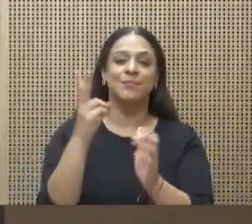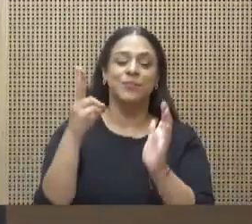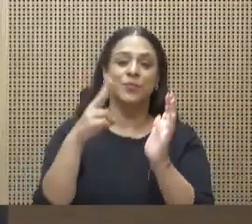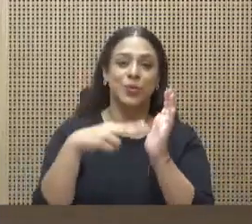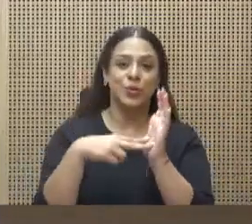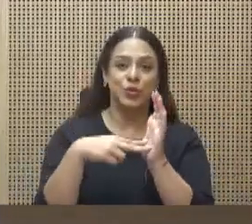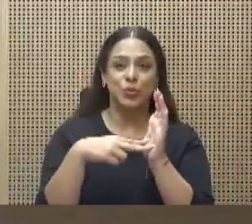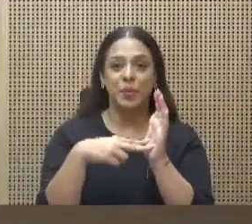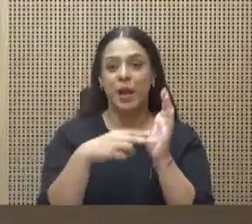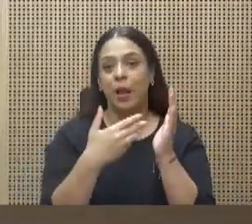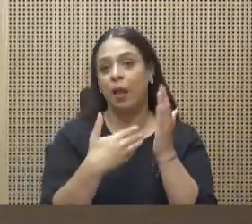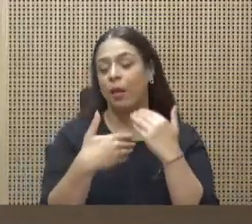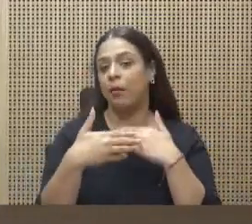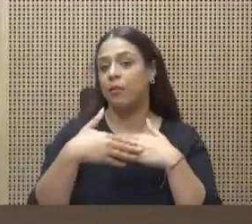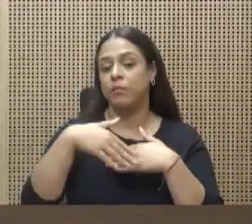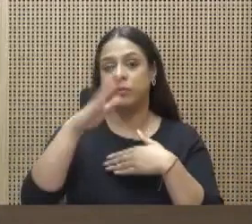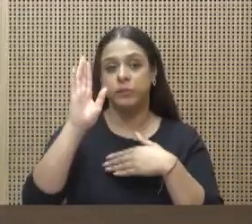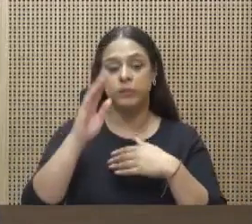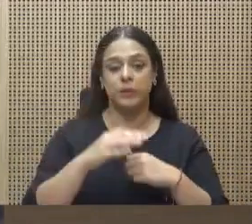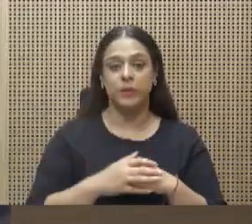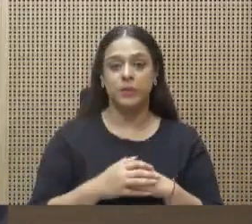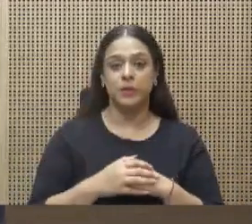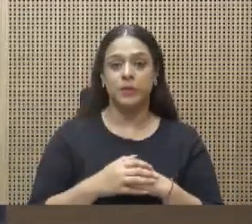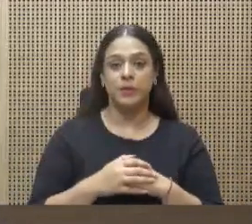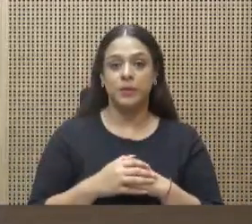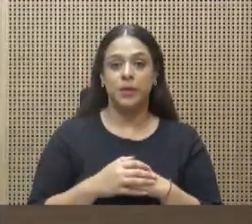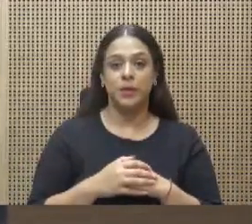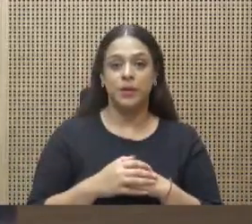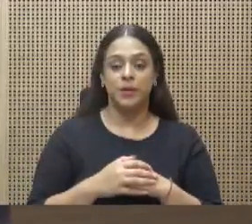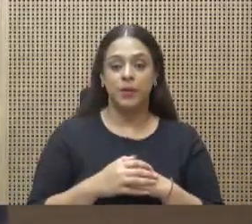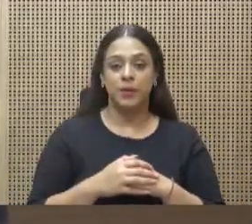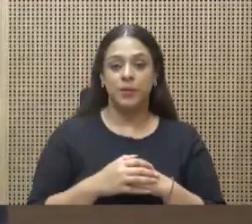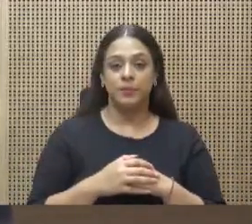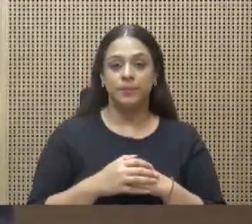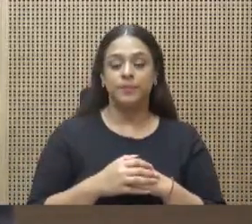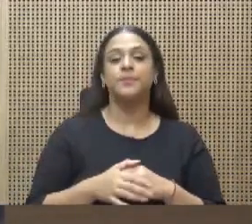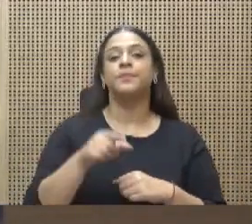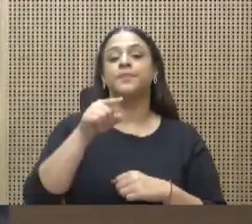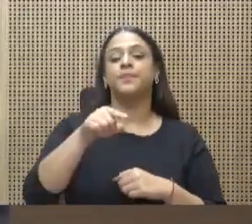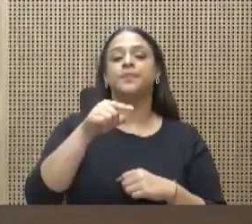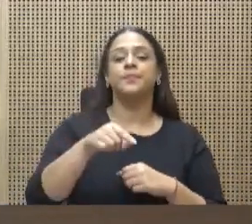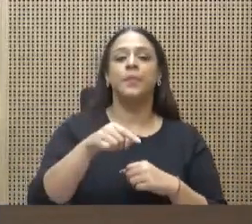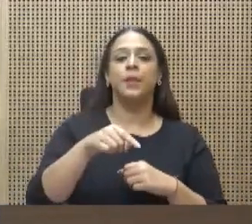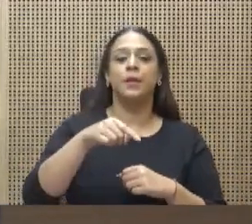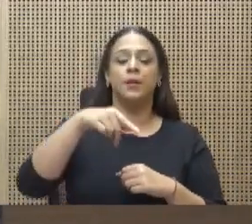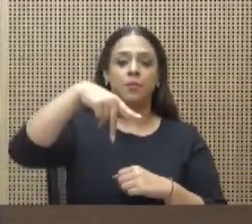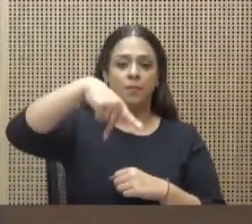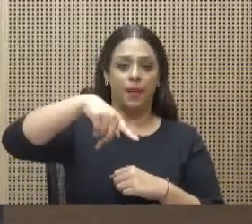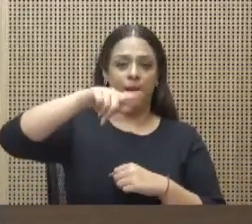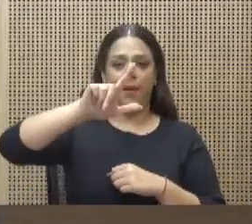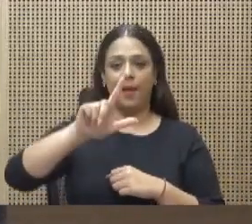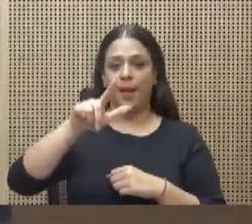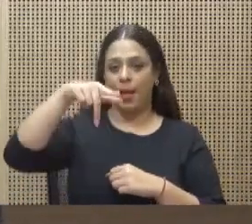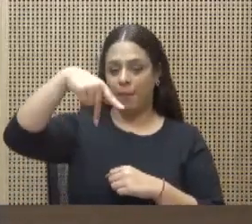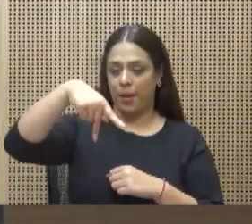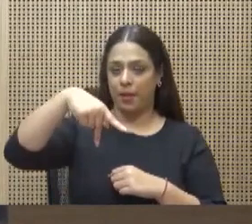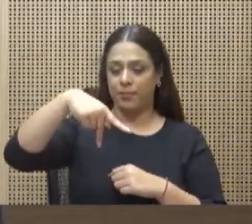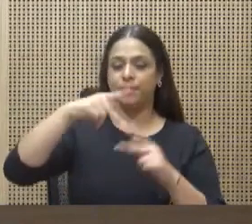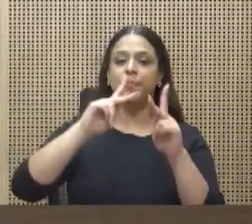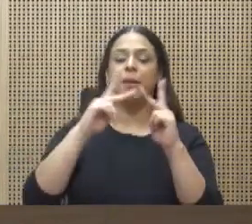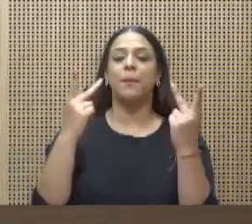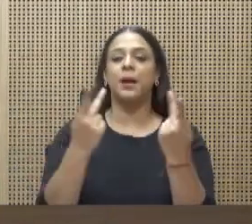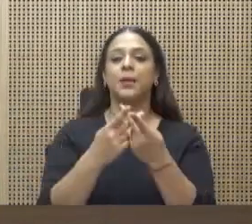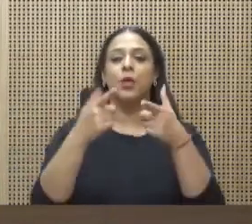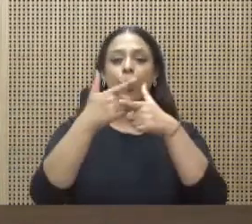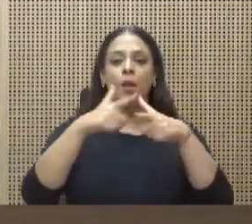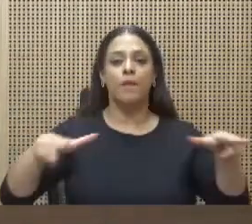El Partido Liberal Progresista cree firmemente en la igualdad ante la ley. Todas las personas debemos gozar de los mismos